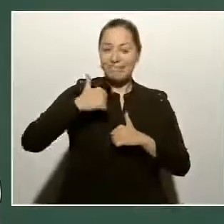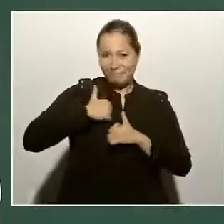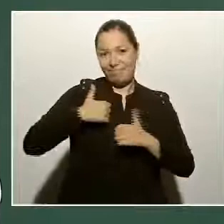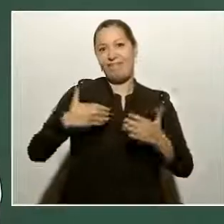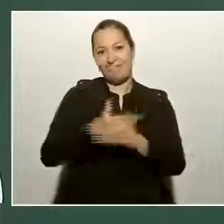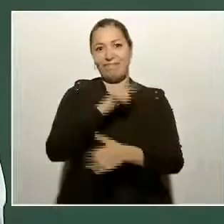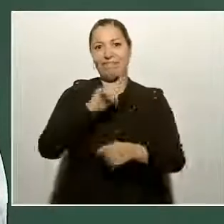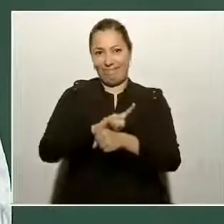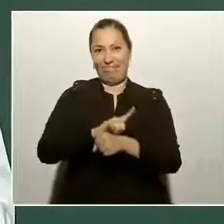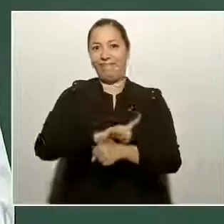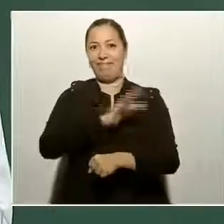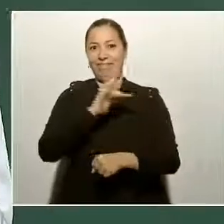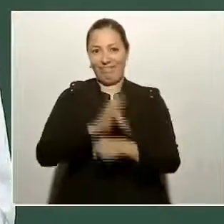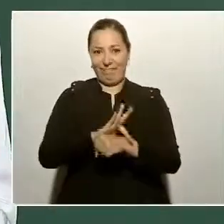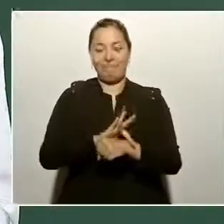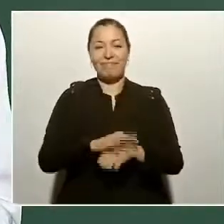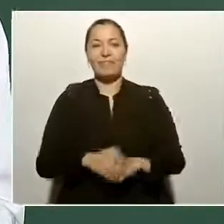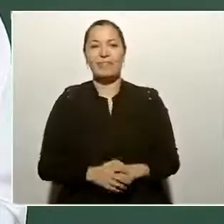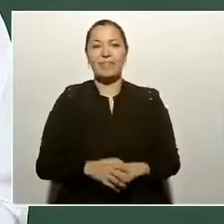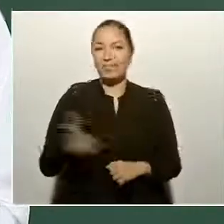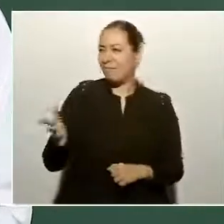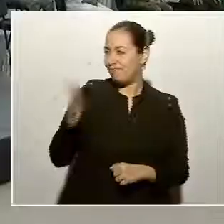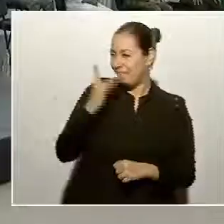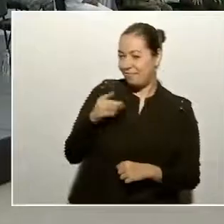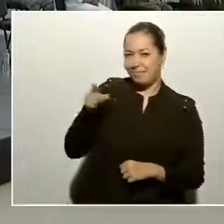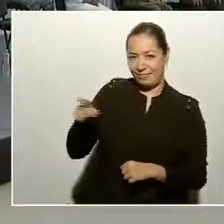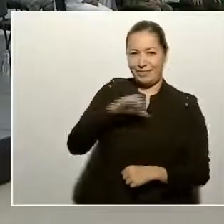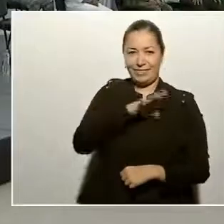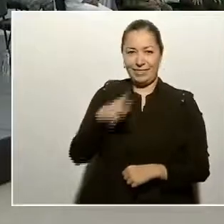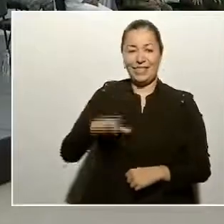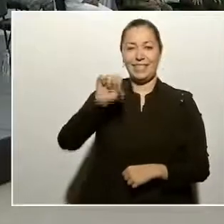el general Sandoval lo ha expresado,